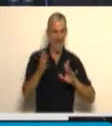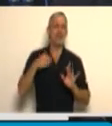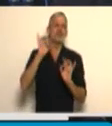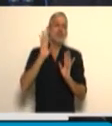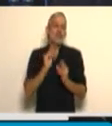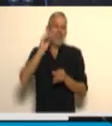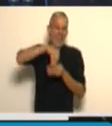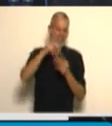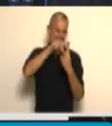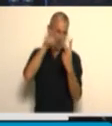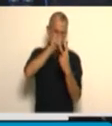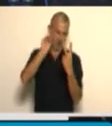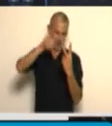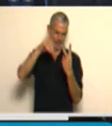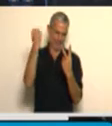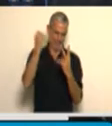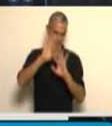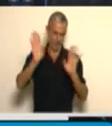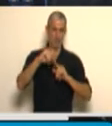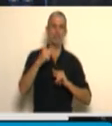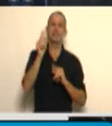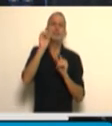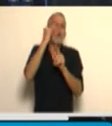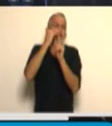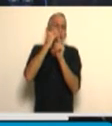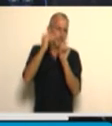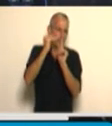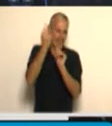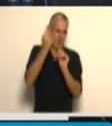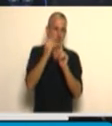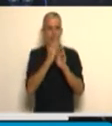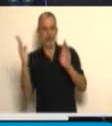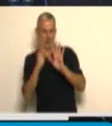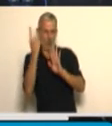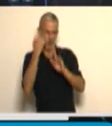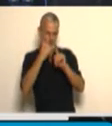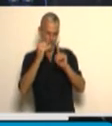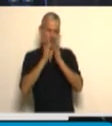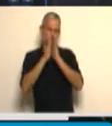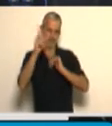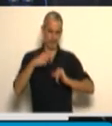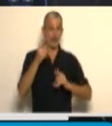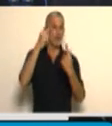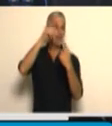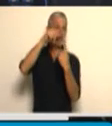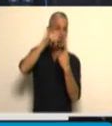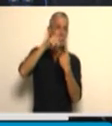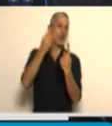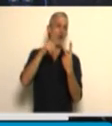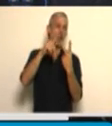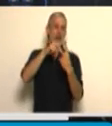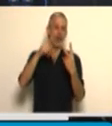solo quiero resaltar dos cuestiones, Presidente, y le pido medio minuto de extensión. La primera es